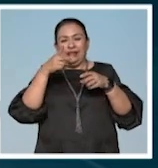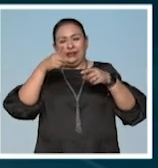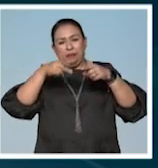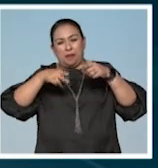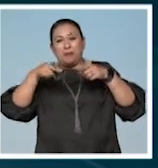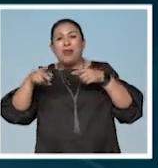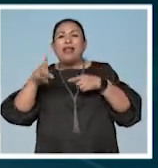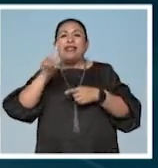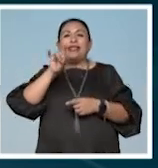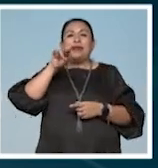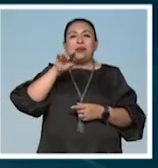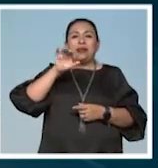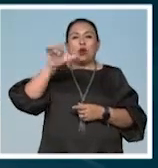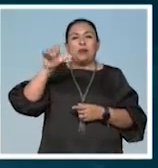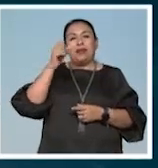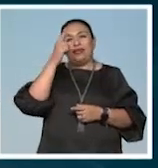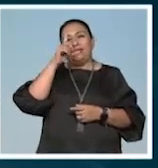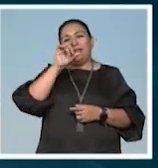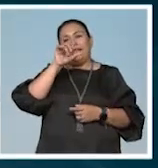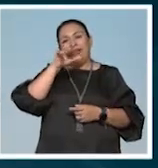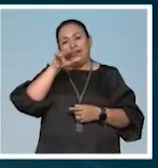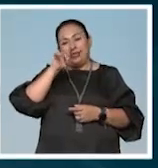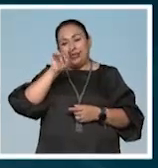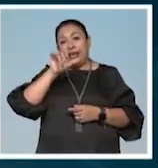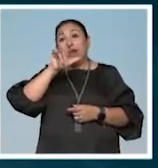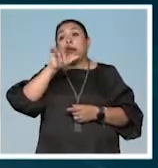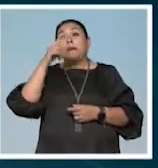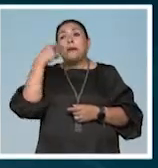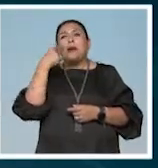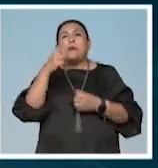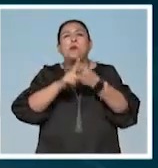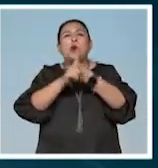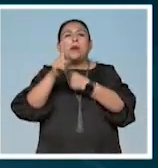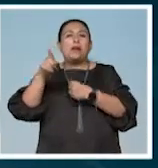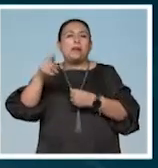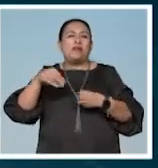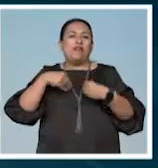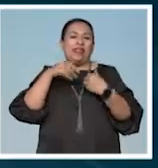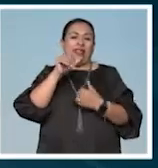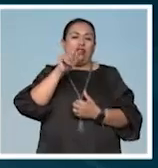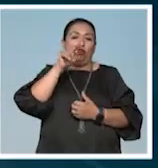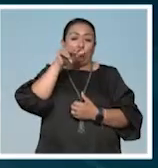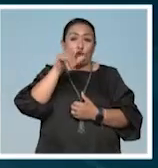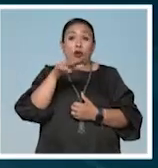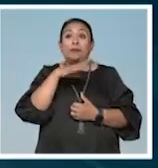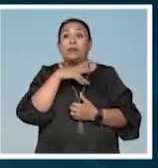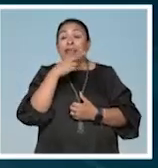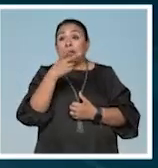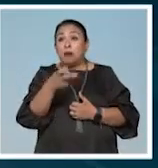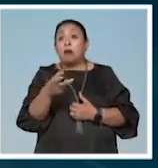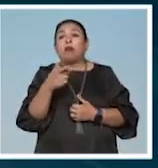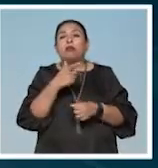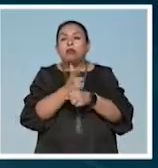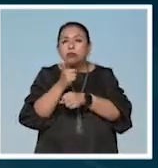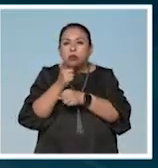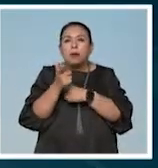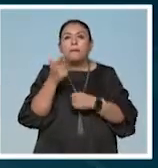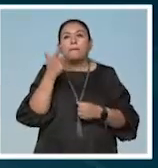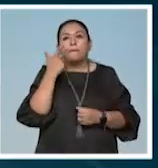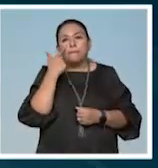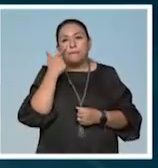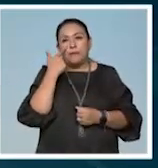cuerpo a la divina comedia de Dante Alighieri para narrar los infortunios que rodean la vida de Antonia A través de ella vamos descubriendo